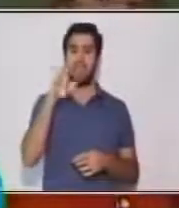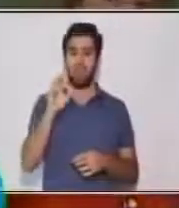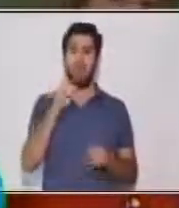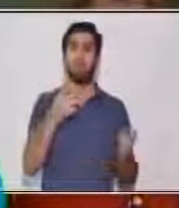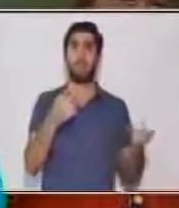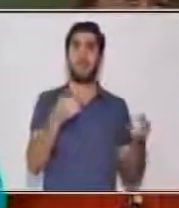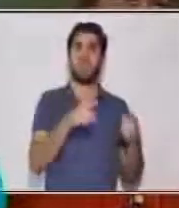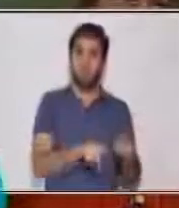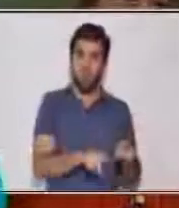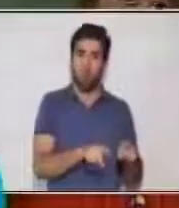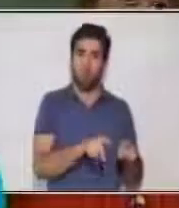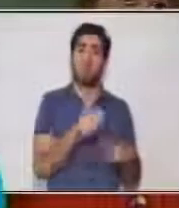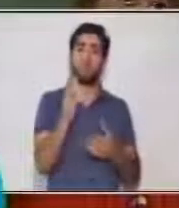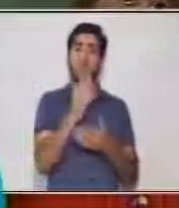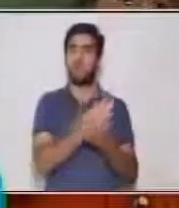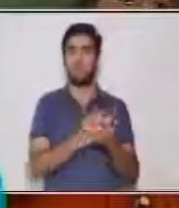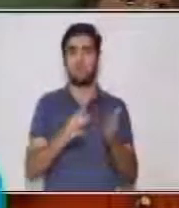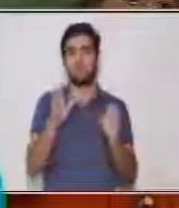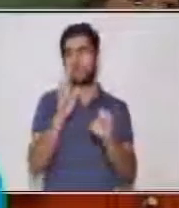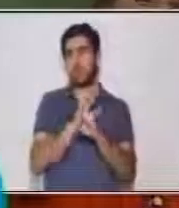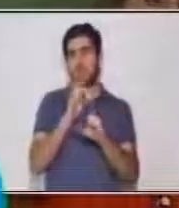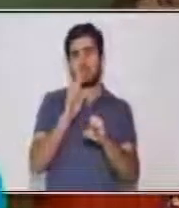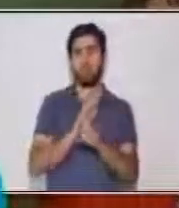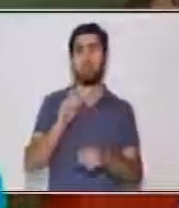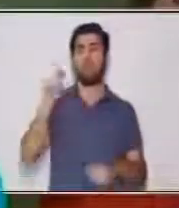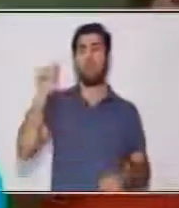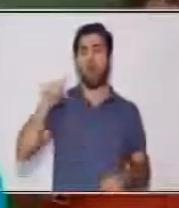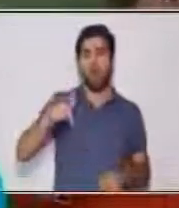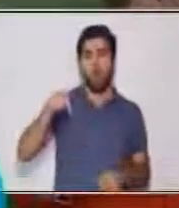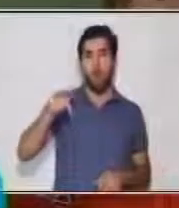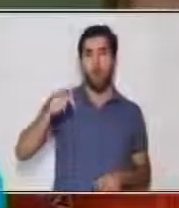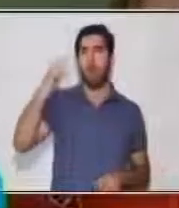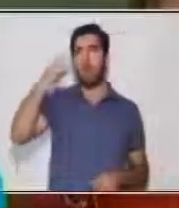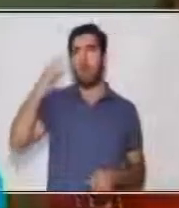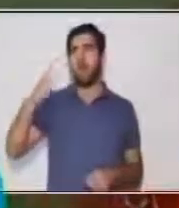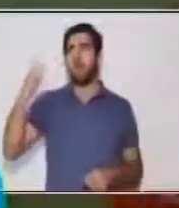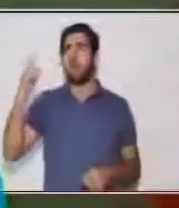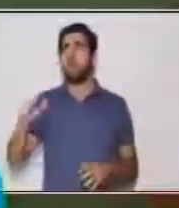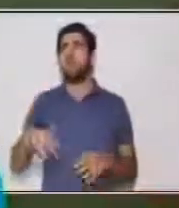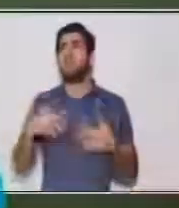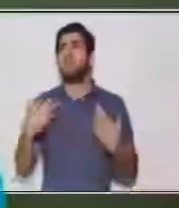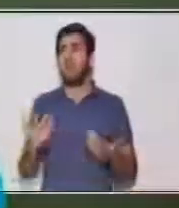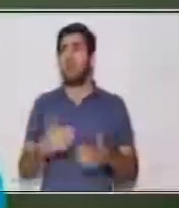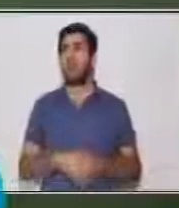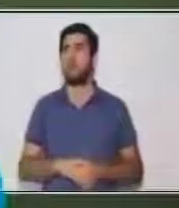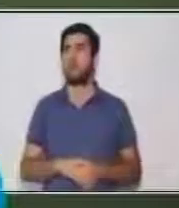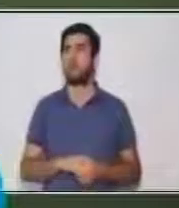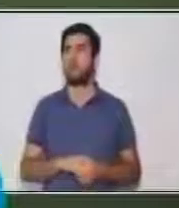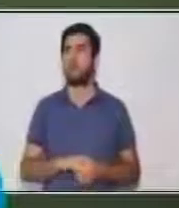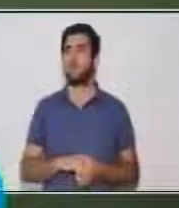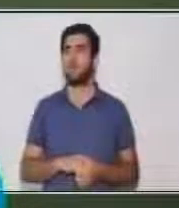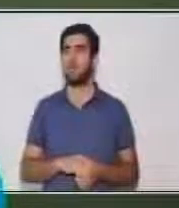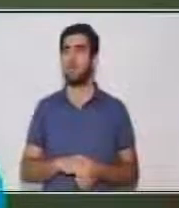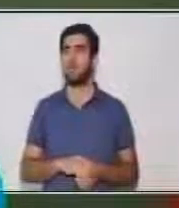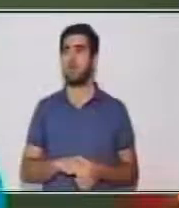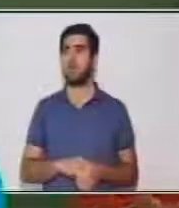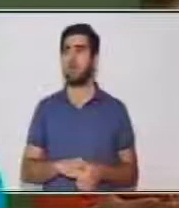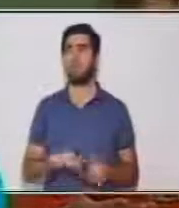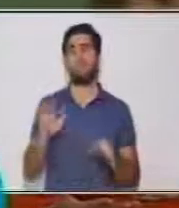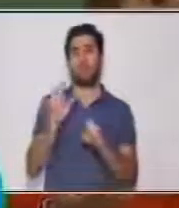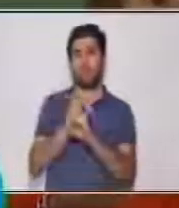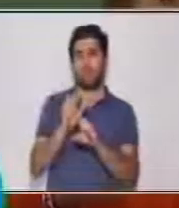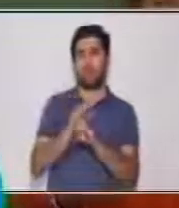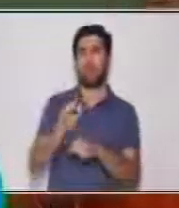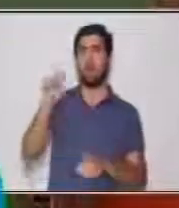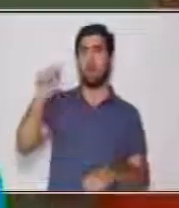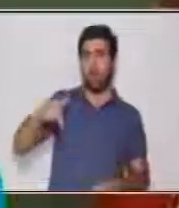ejemplo, hoy es día, bueno, hoy es día viernes,